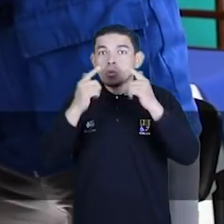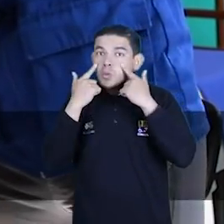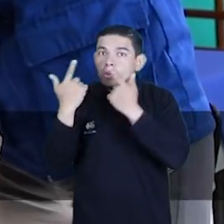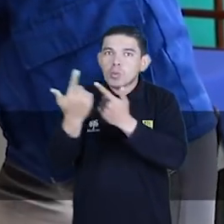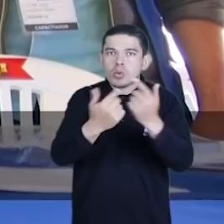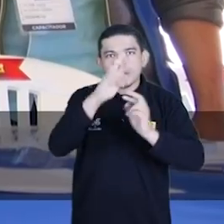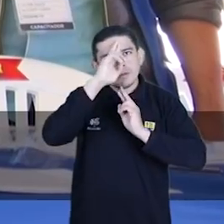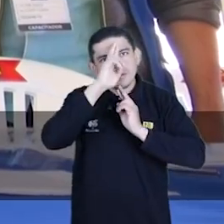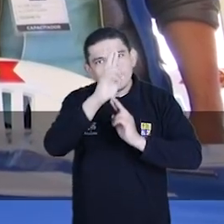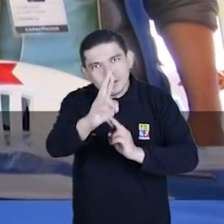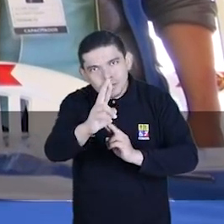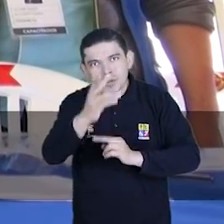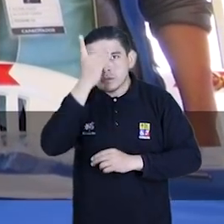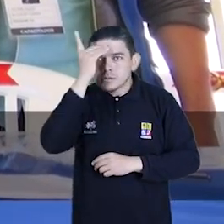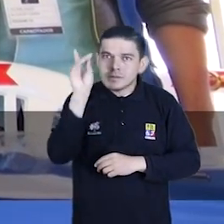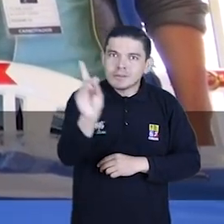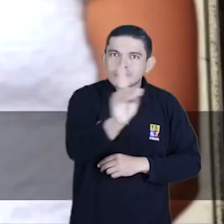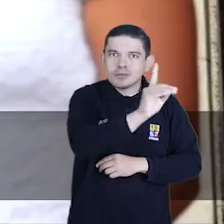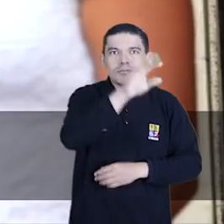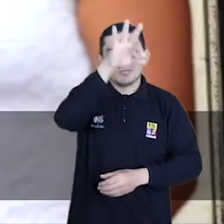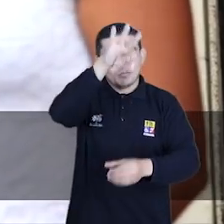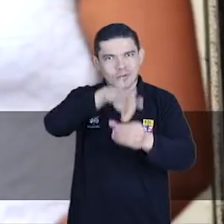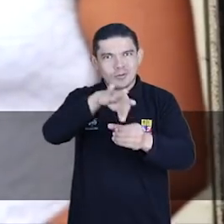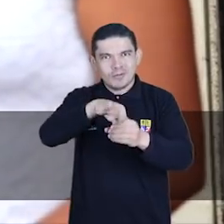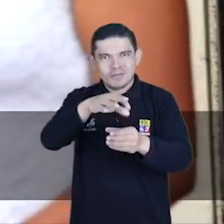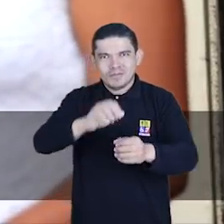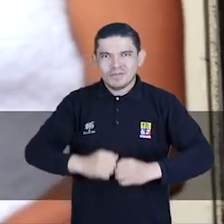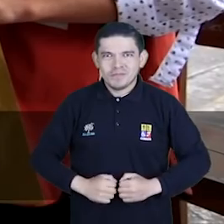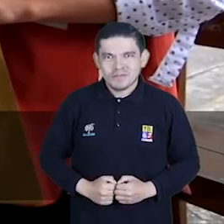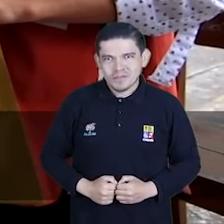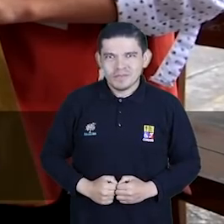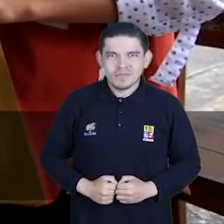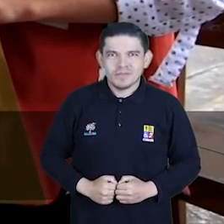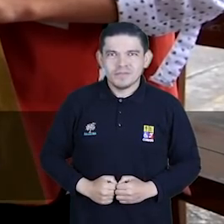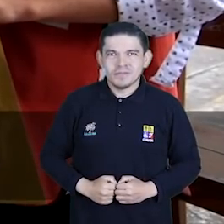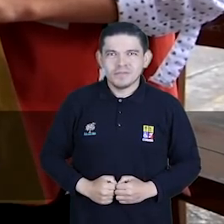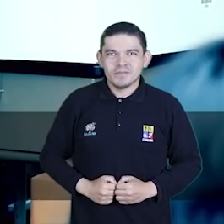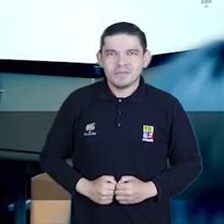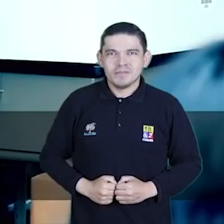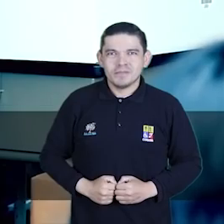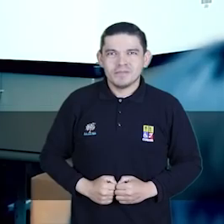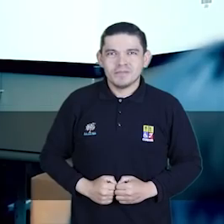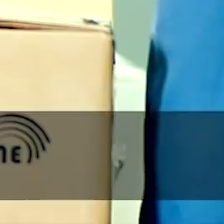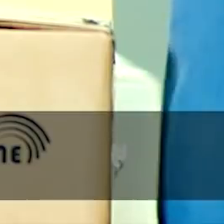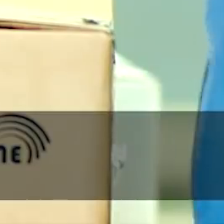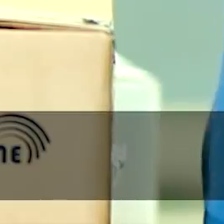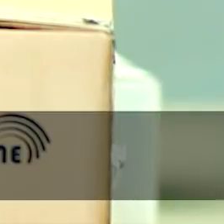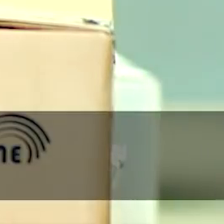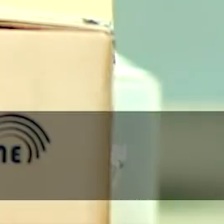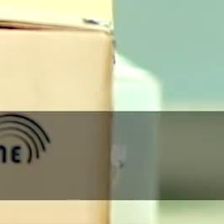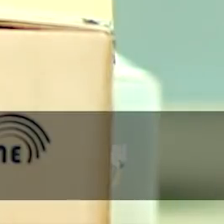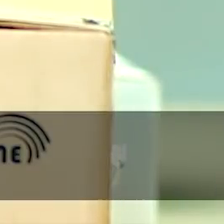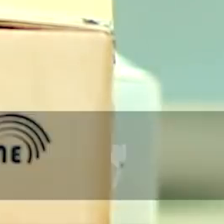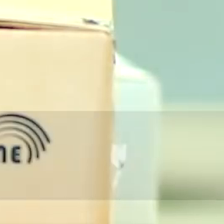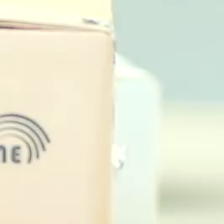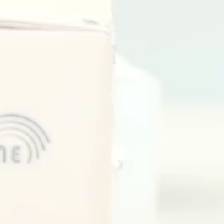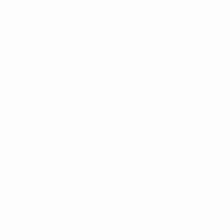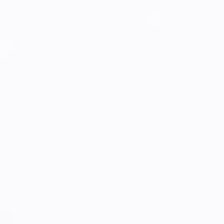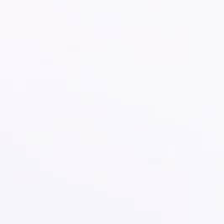tu presencia en las juntas receptoras del voto garantiza el respeto a la voluntad popular expresada en las urnas.